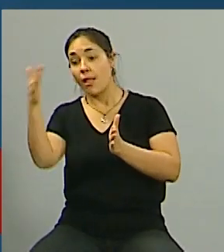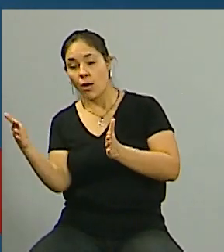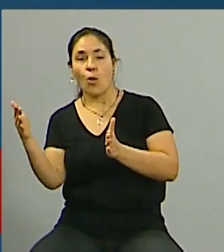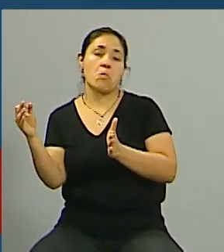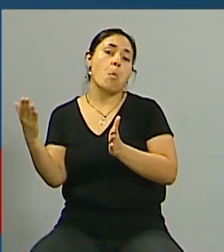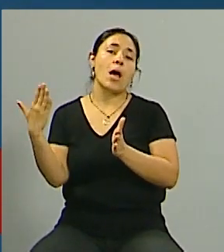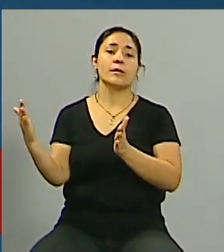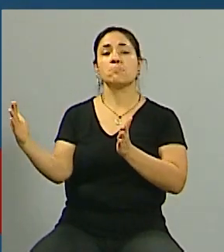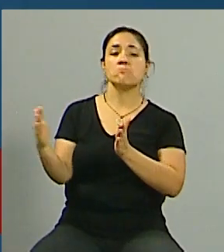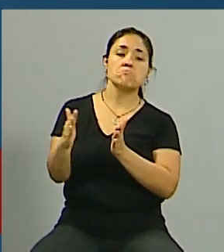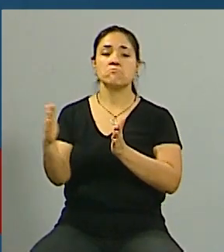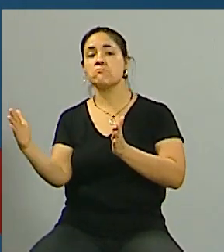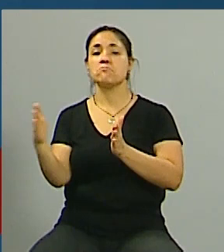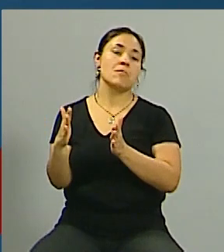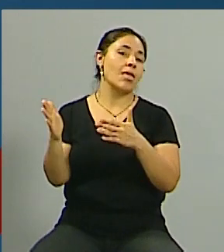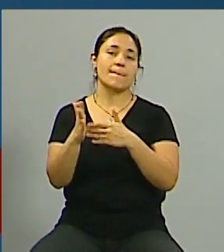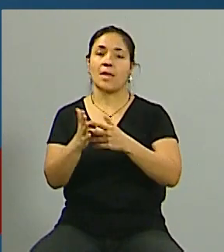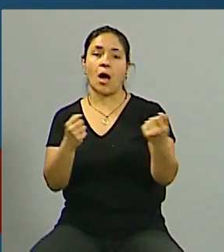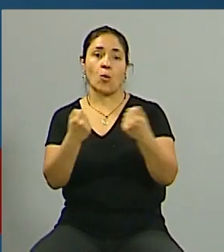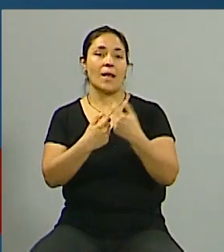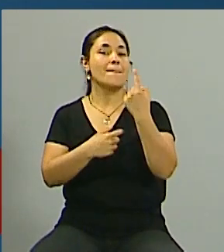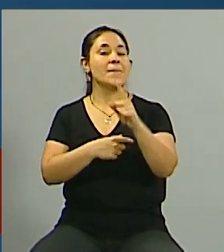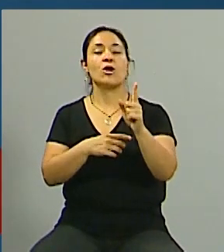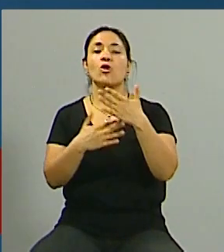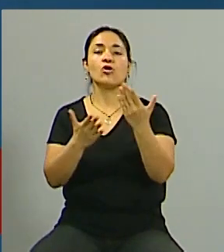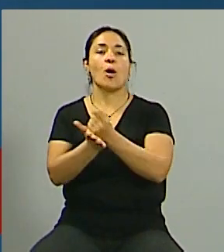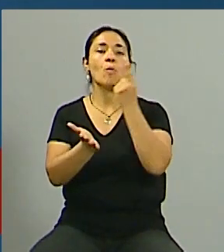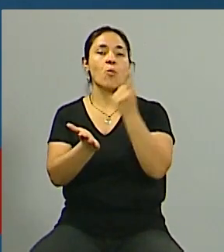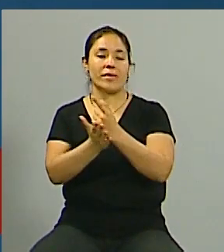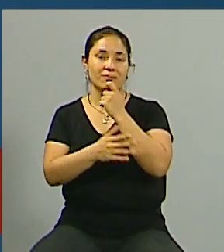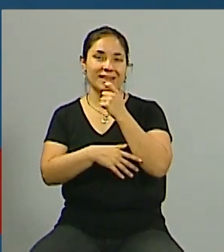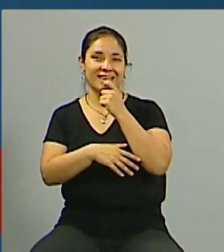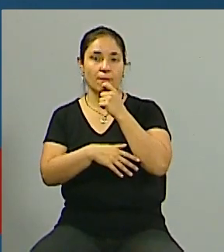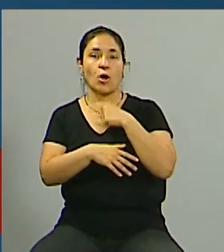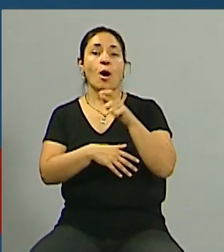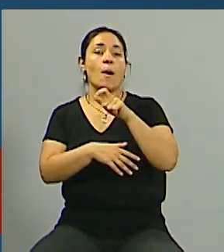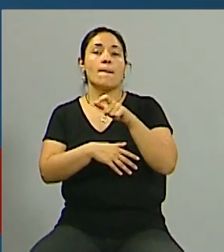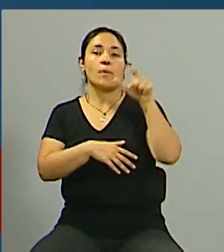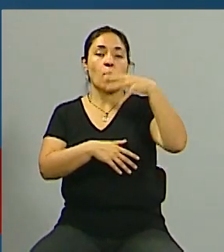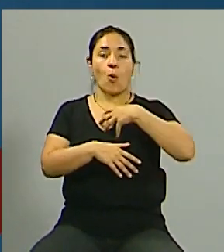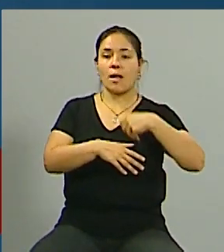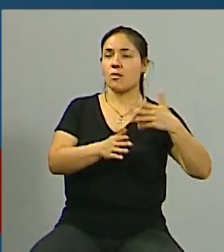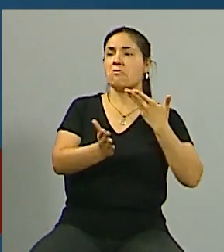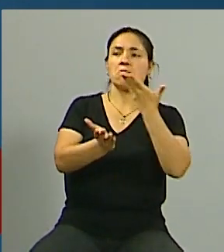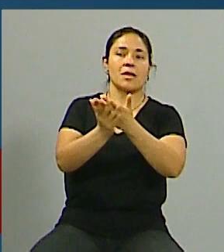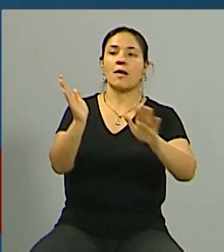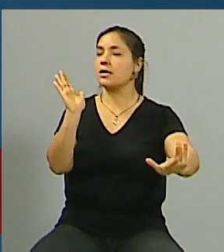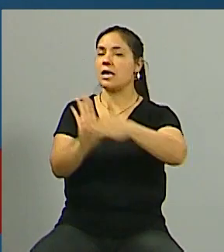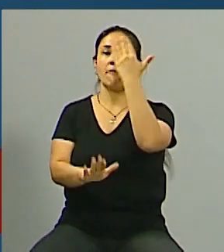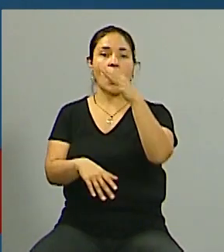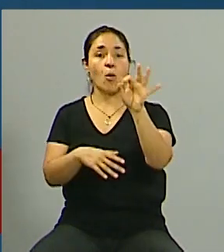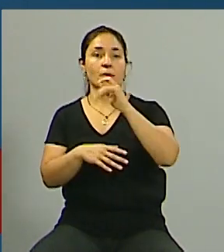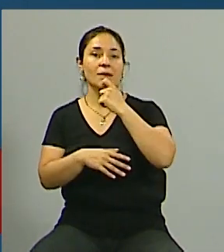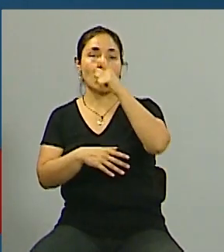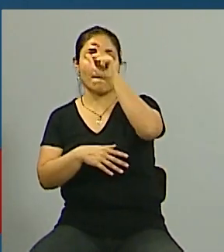disponer del inmueble o dejarlo de cumplir o pedir al inquilino que lo desaloje por motivos propios sino solo cuando el